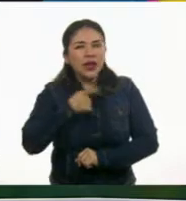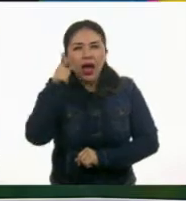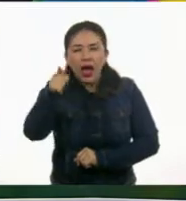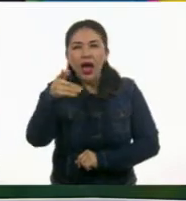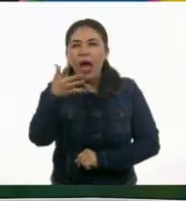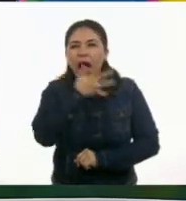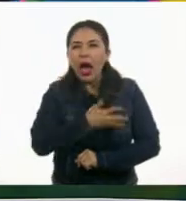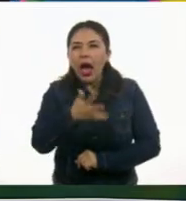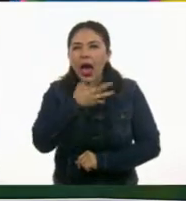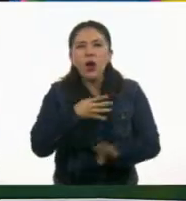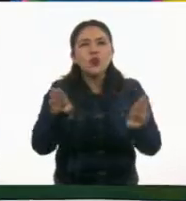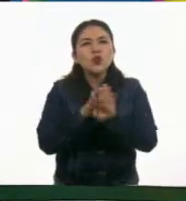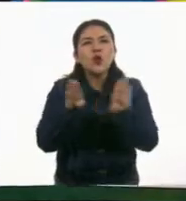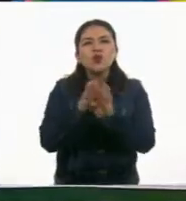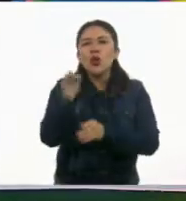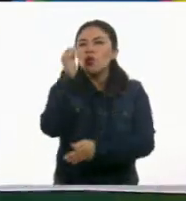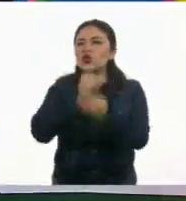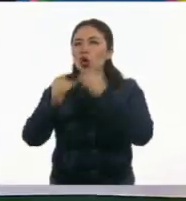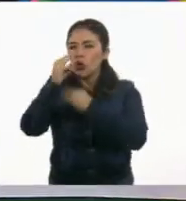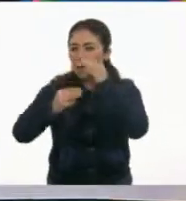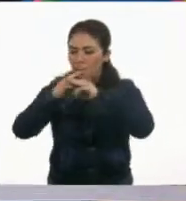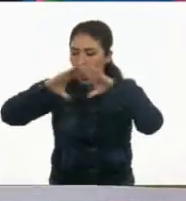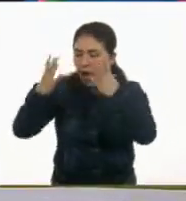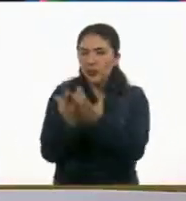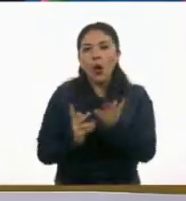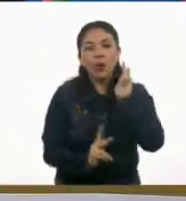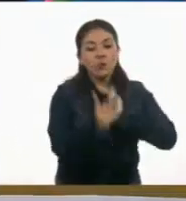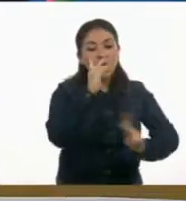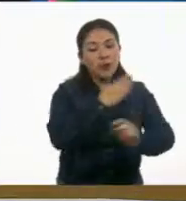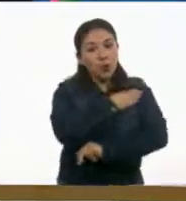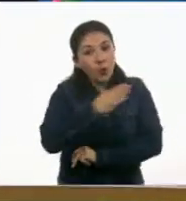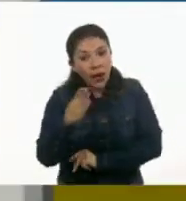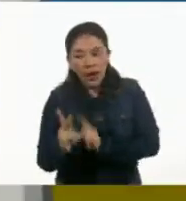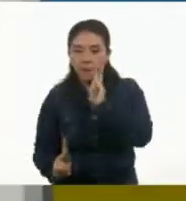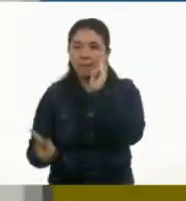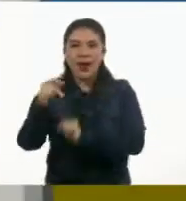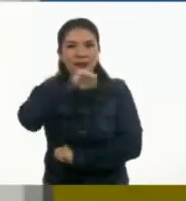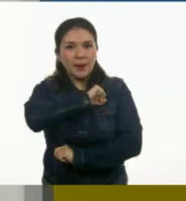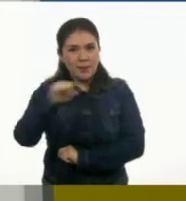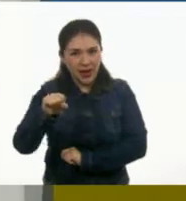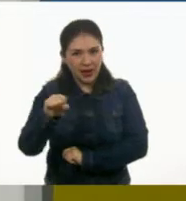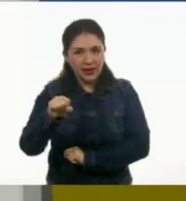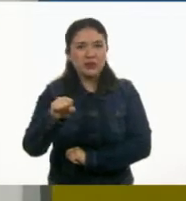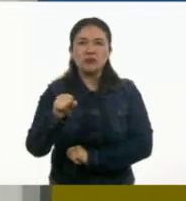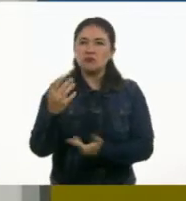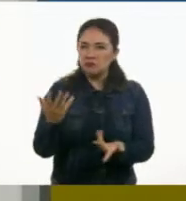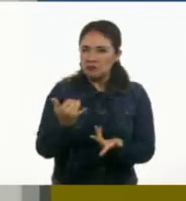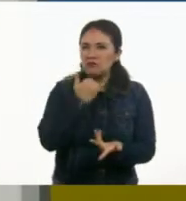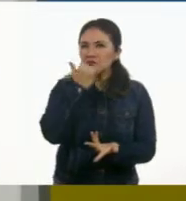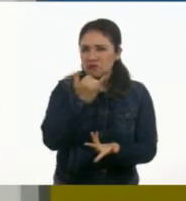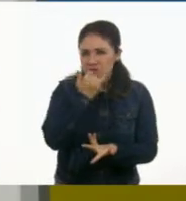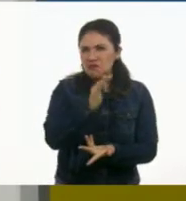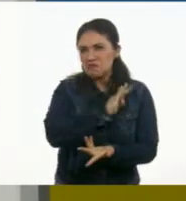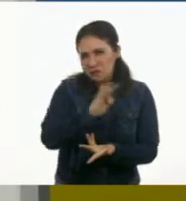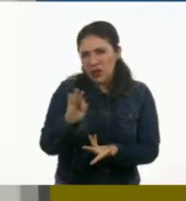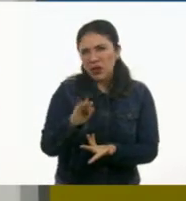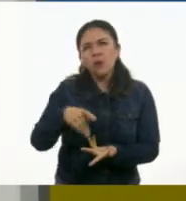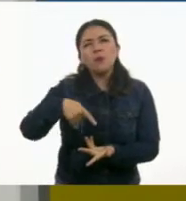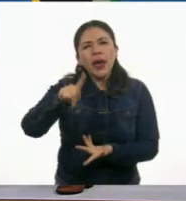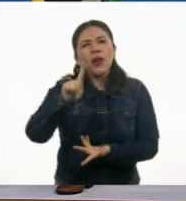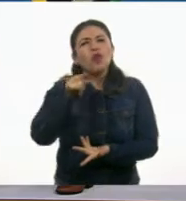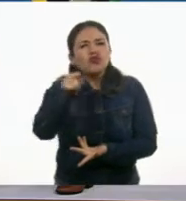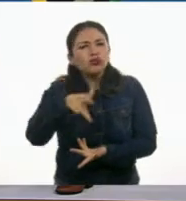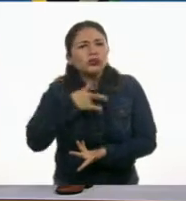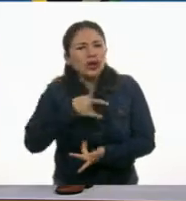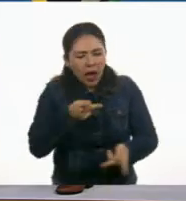Había, como en todos los planetas, hierbas buenas y hierbas malas. Pudiera ser. Pero a ver, Tom, ¿cómo sería la estrategia